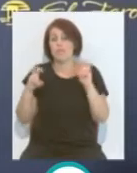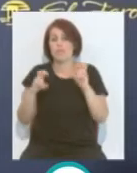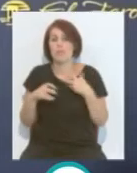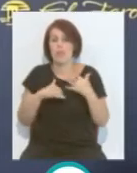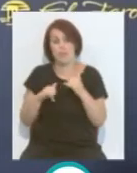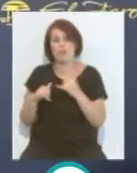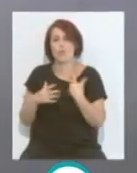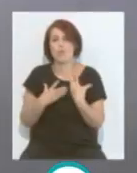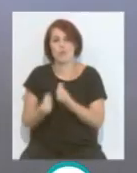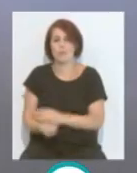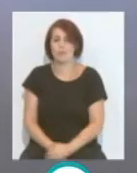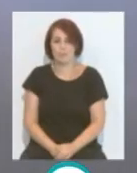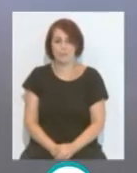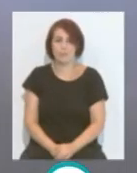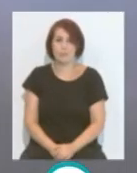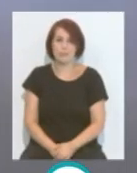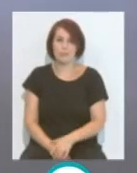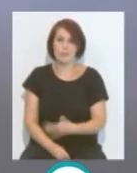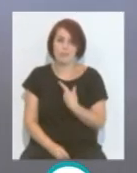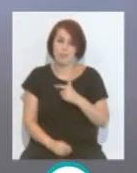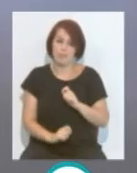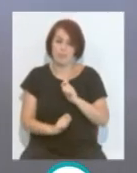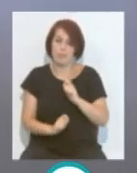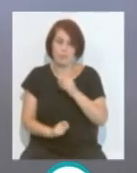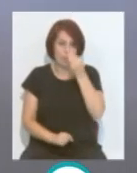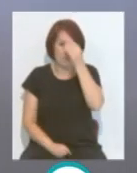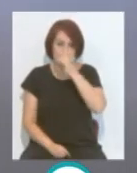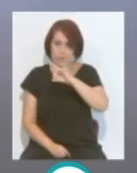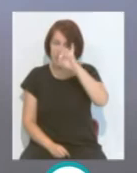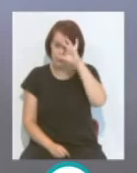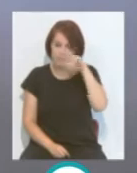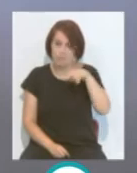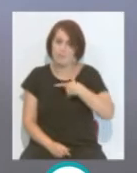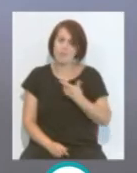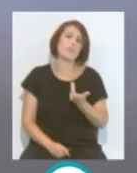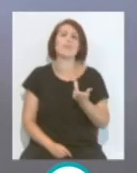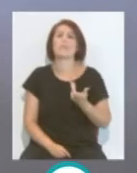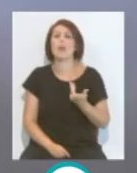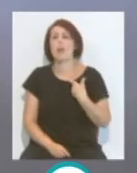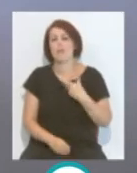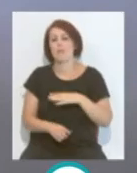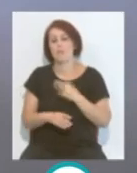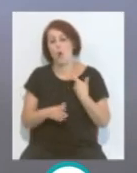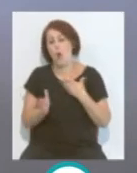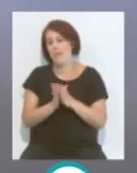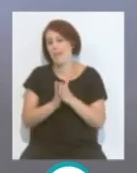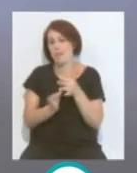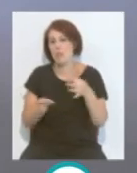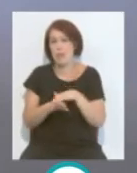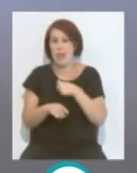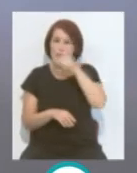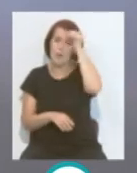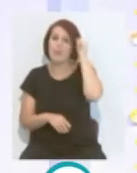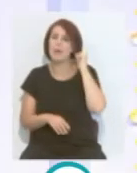disfrutado muchísimo. Y la ha catalogado como espectacular, el complemento perfecto para Álvaro Cervera, muy necesario para